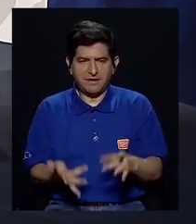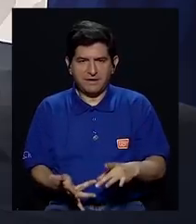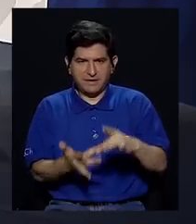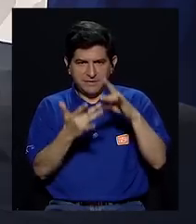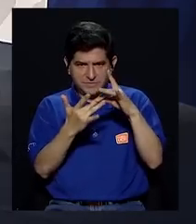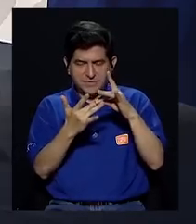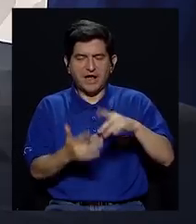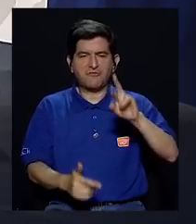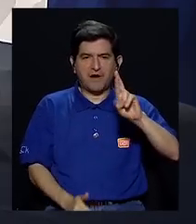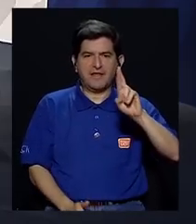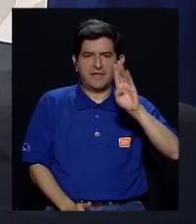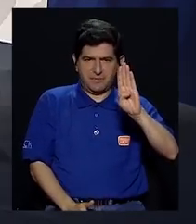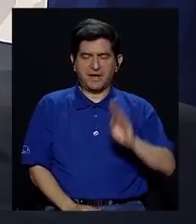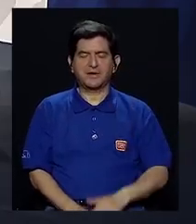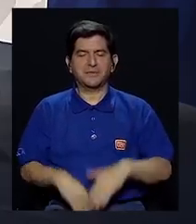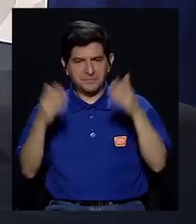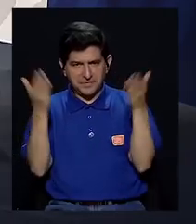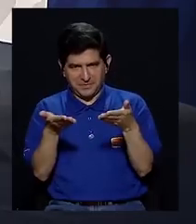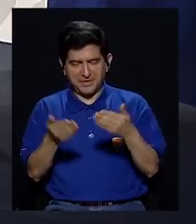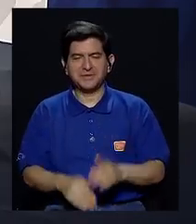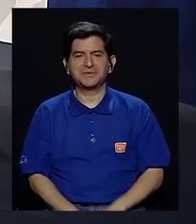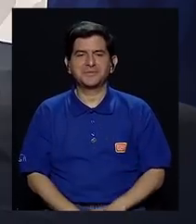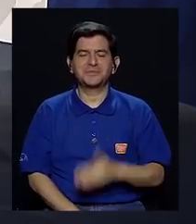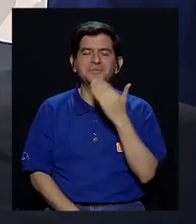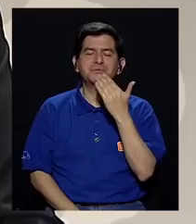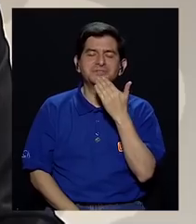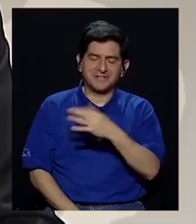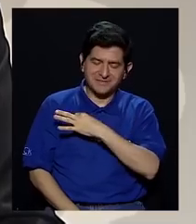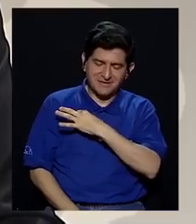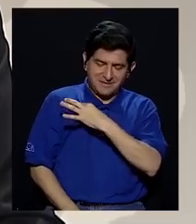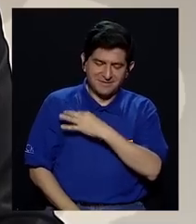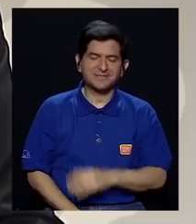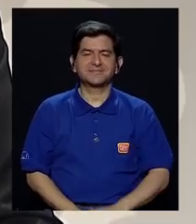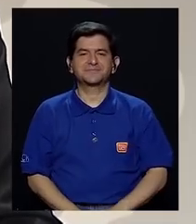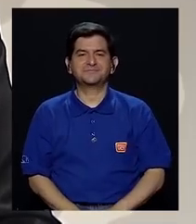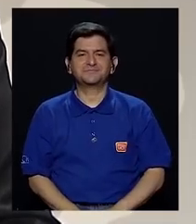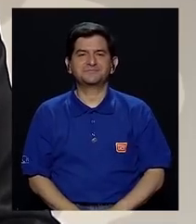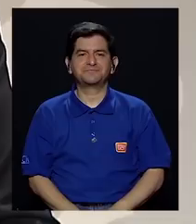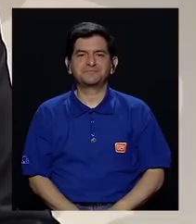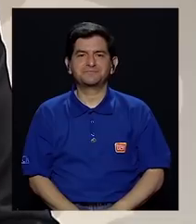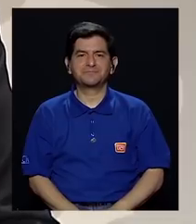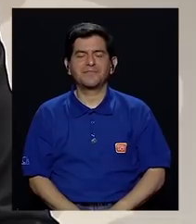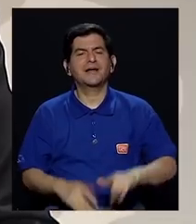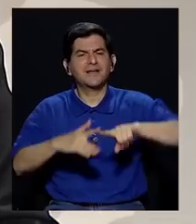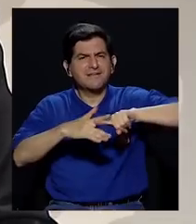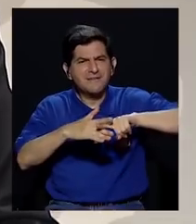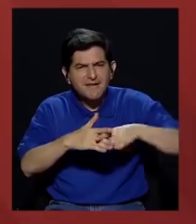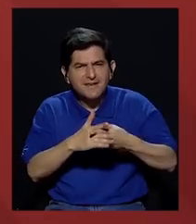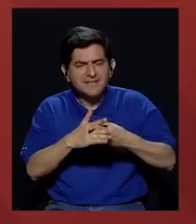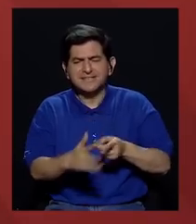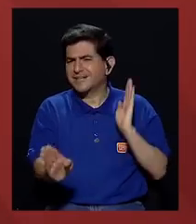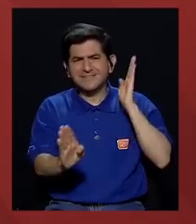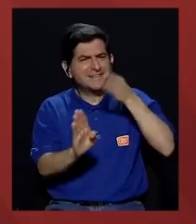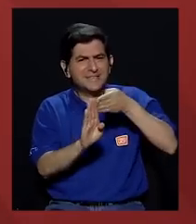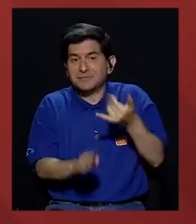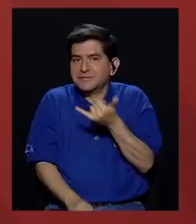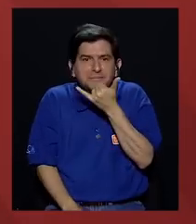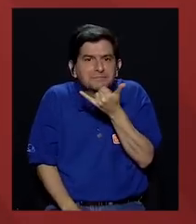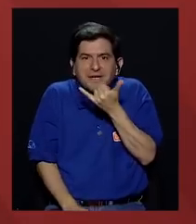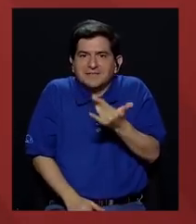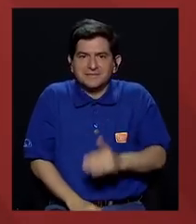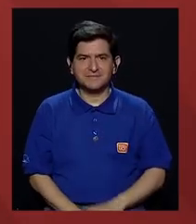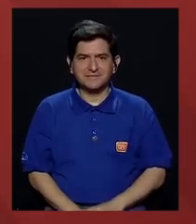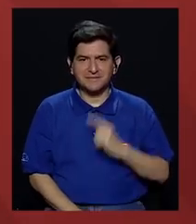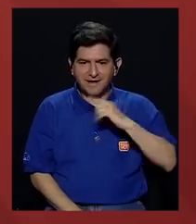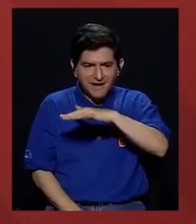sobre todo don Randall Blanco. Bienvenido, don Randall. Muchas gracias por la invitación. Hay que iniciar así de golpe. ¿Qué pasa?